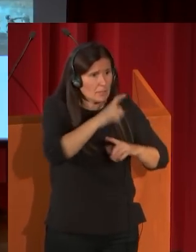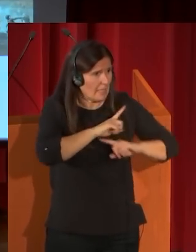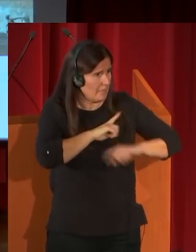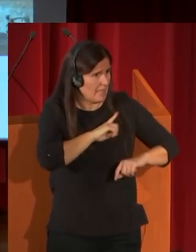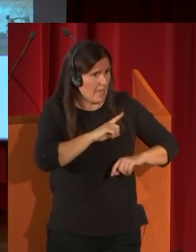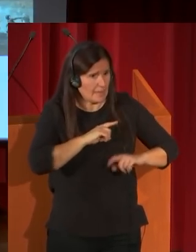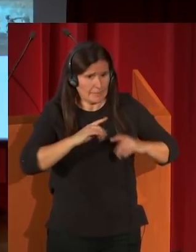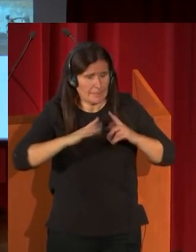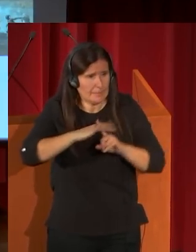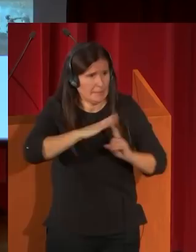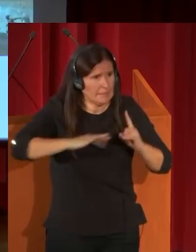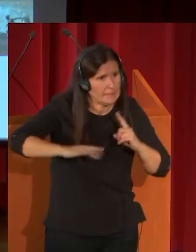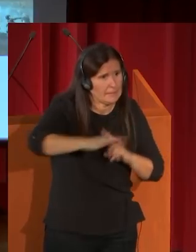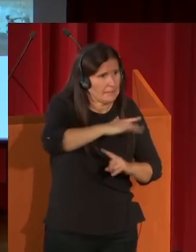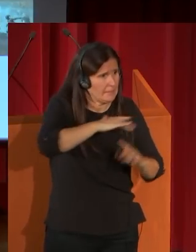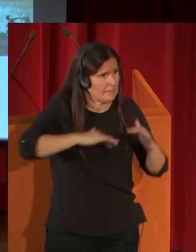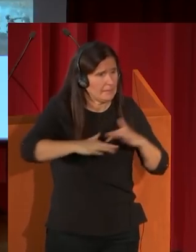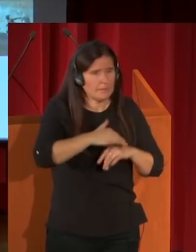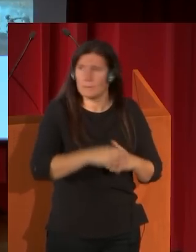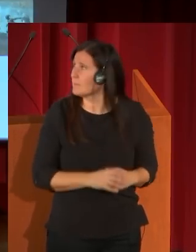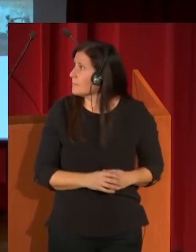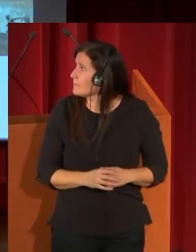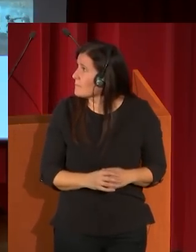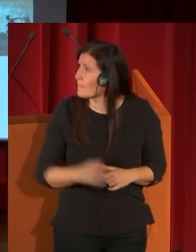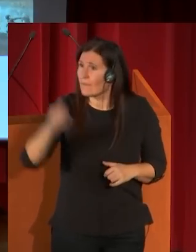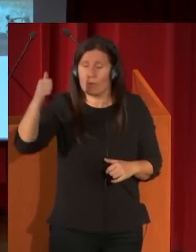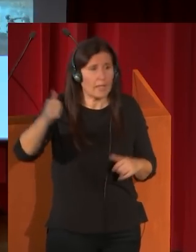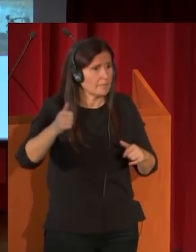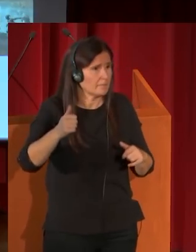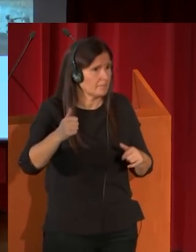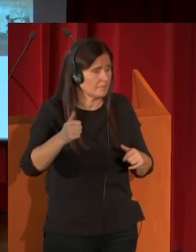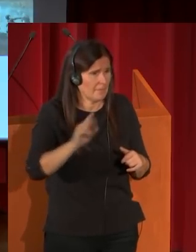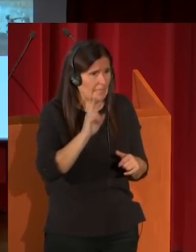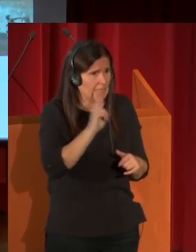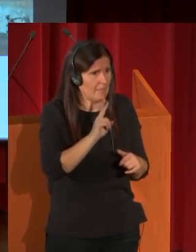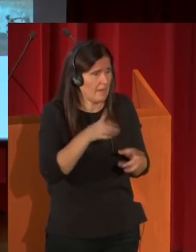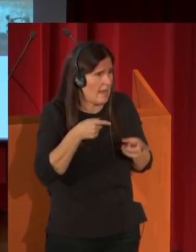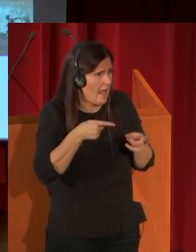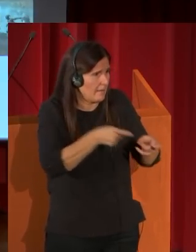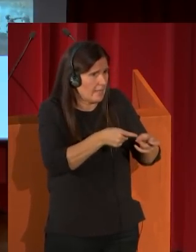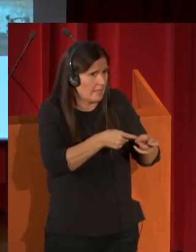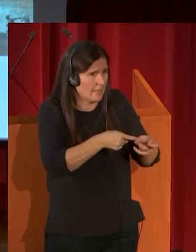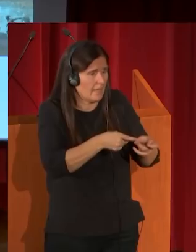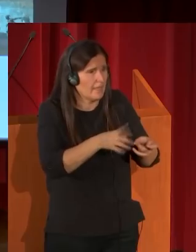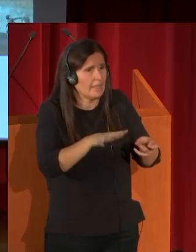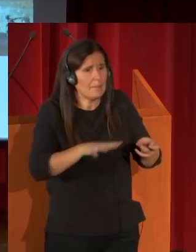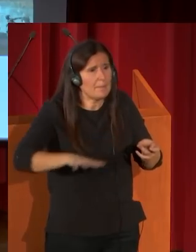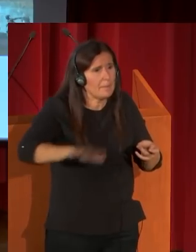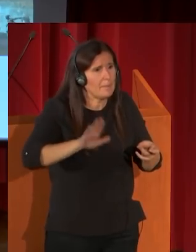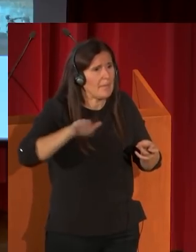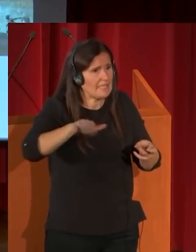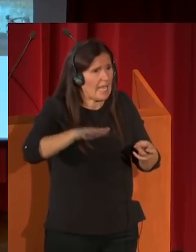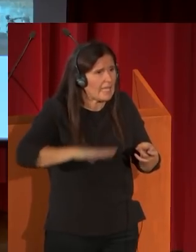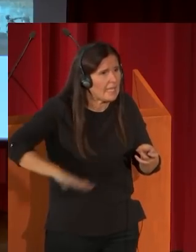pero estrechamente. Aquí, en cambio, se despliega por completo la batalla en ese paisaje que tiene